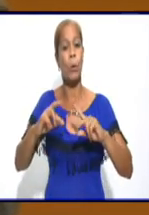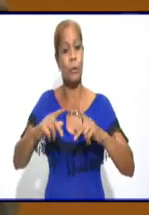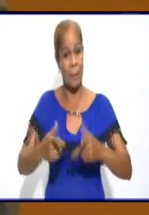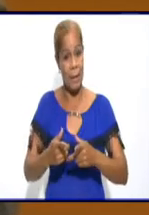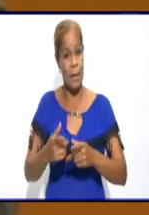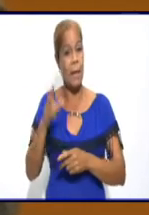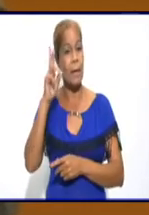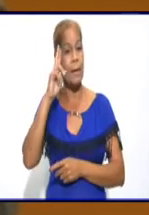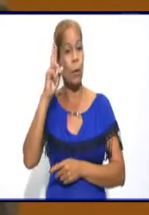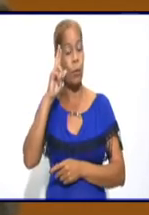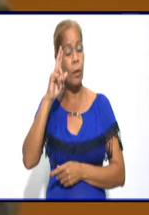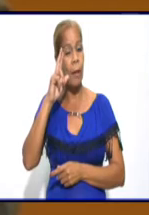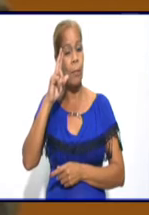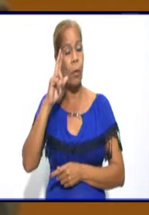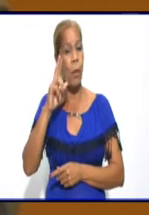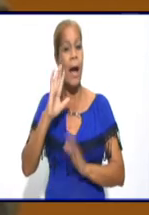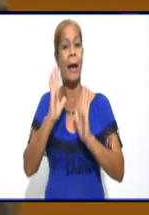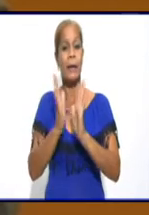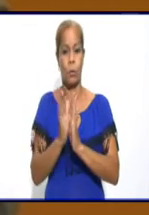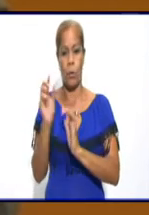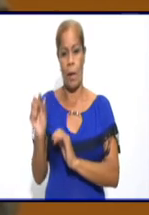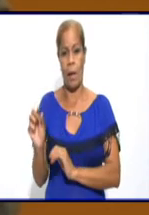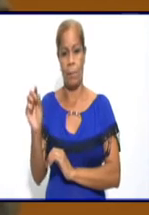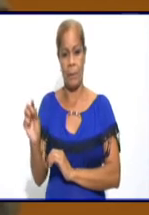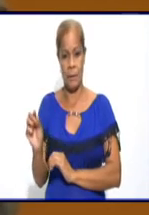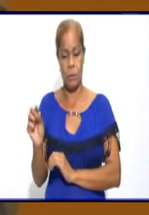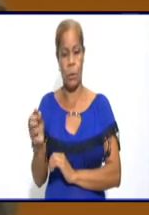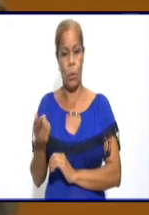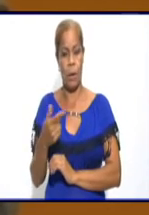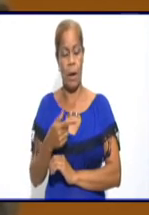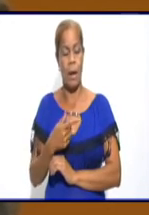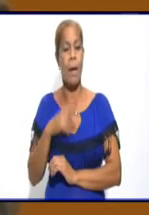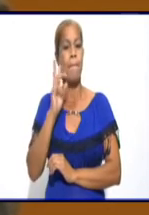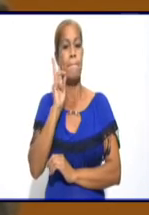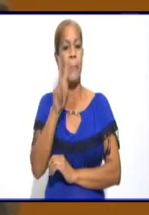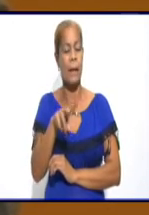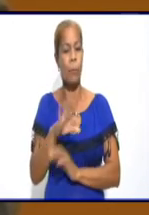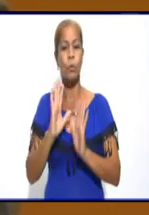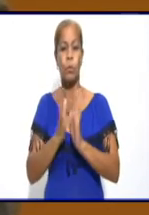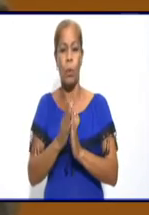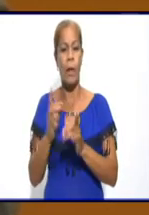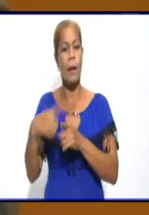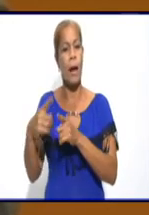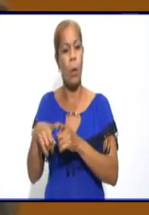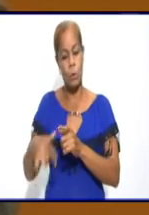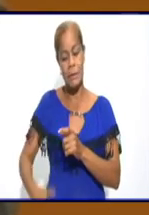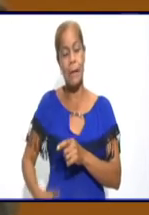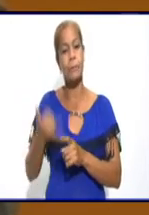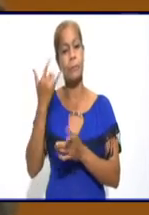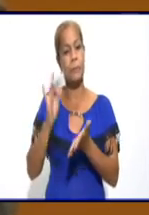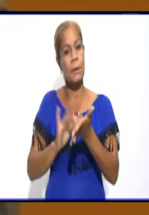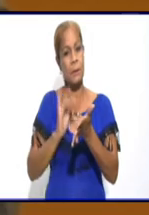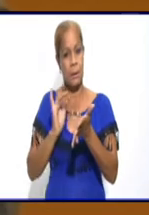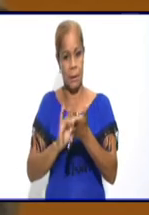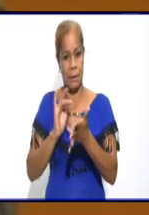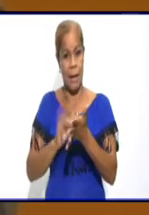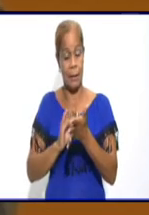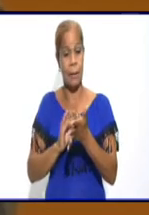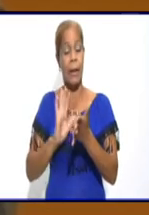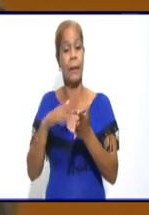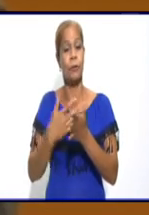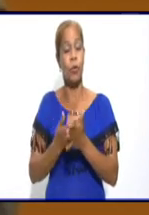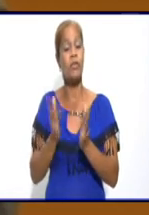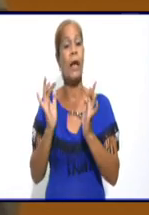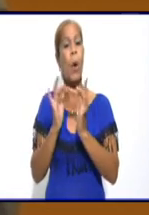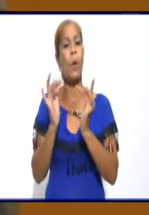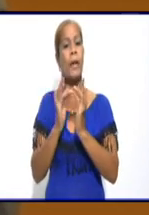de potenciar, digamos, las vías electrónicas, las pasarelas digitales, estamos prestando servicio pero de forma digital, o sea, mediante correos